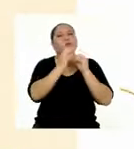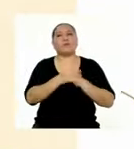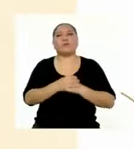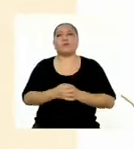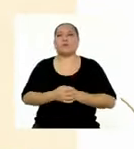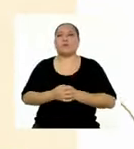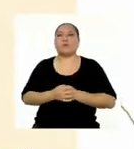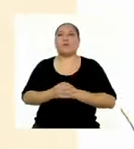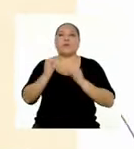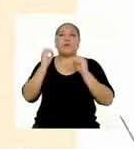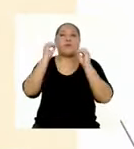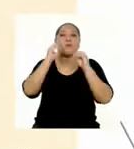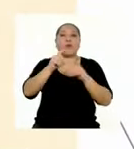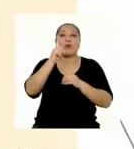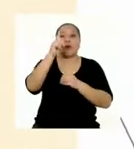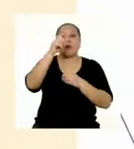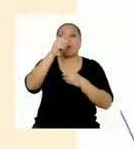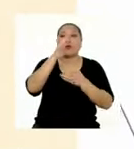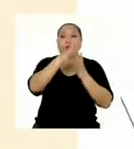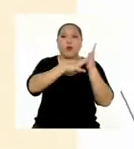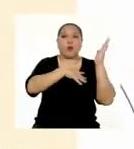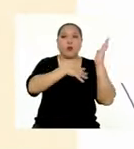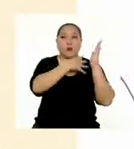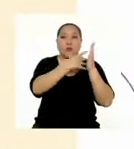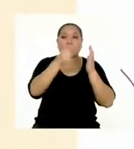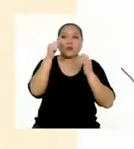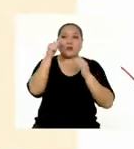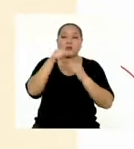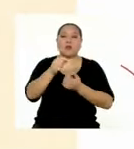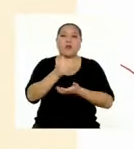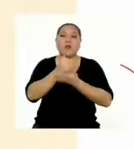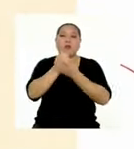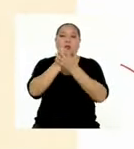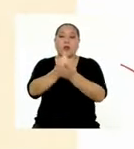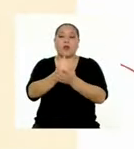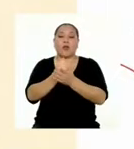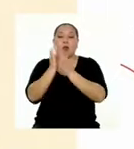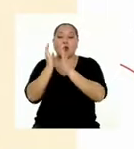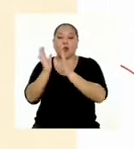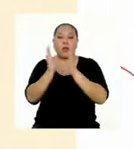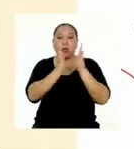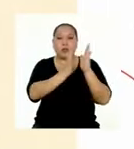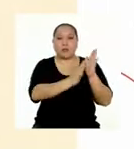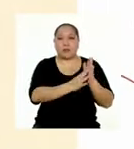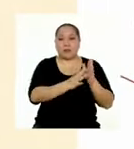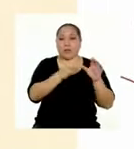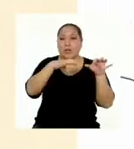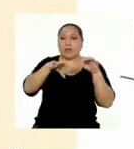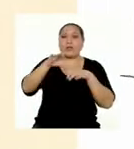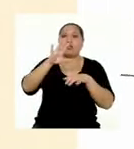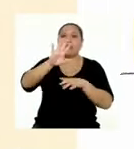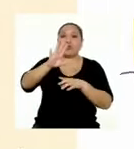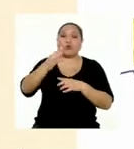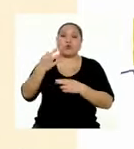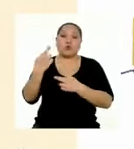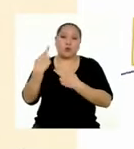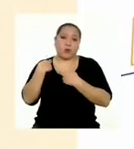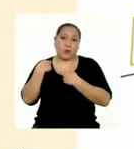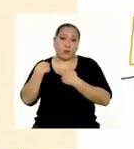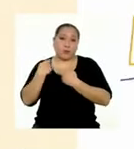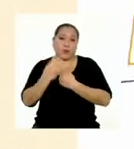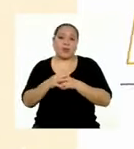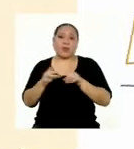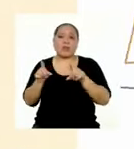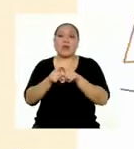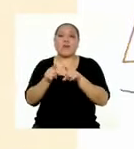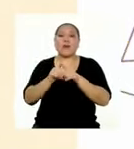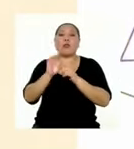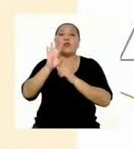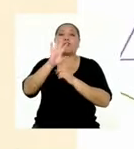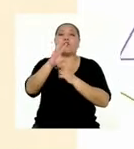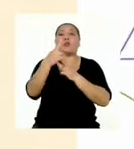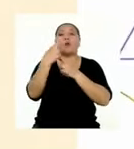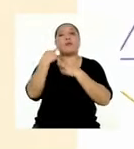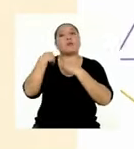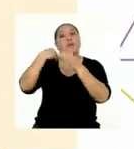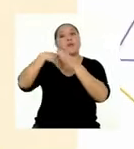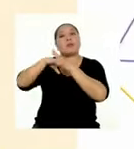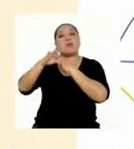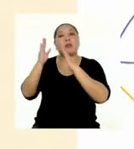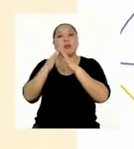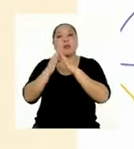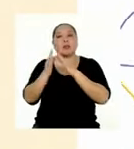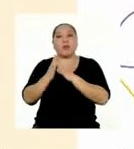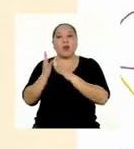Establece una rutina. Esto te permitirá organizarte y realizar compromisos personales, pero también atender las actividades de tu hogar.